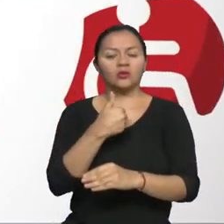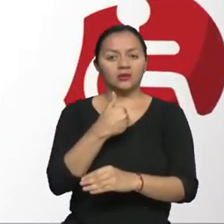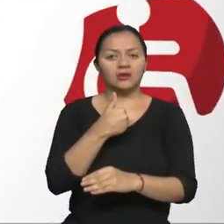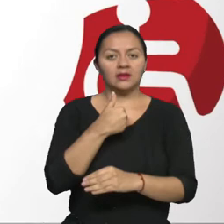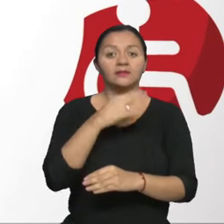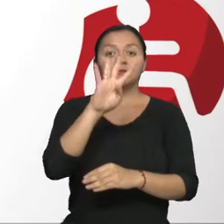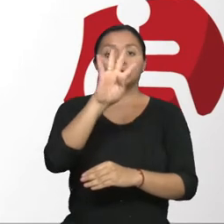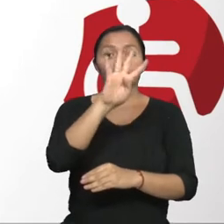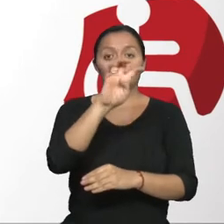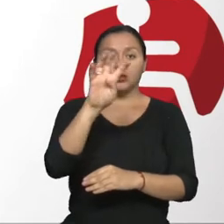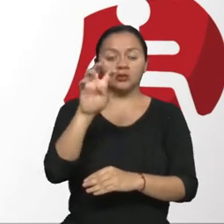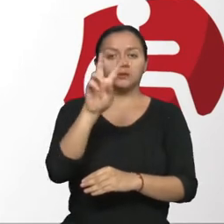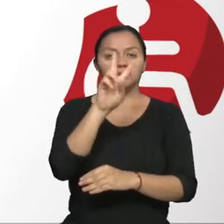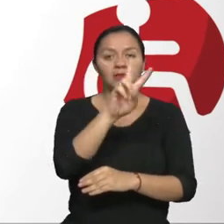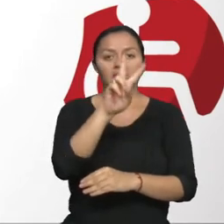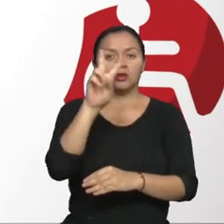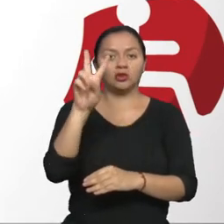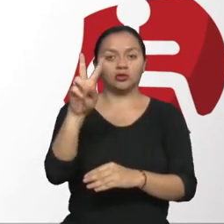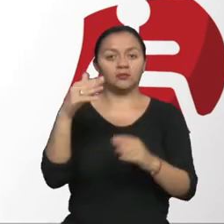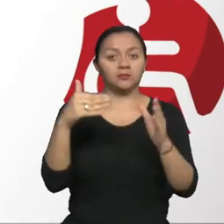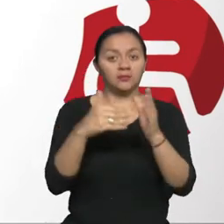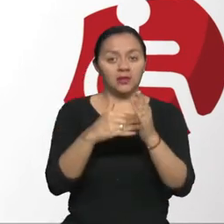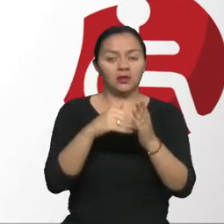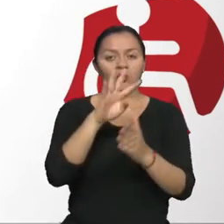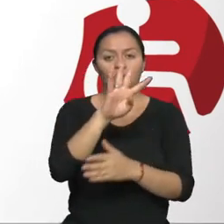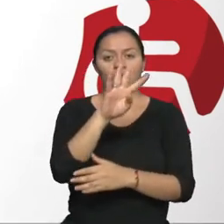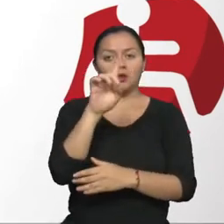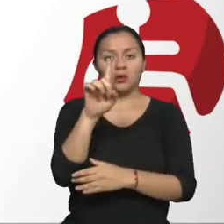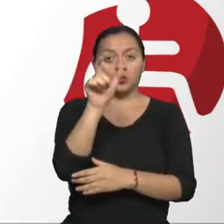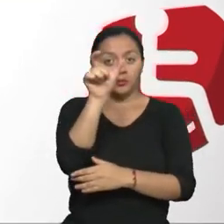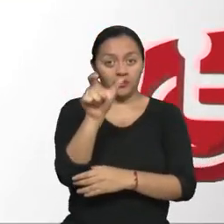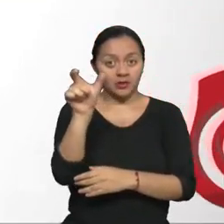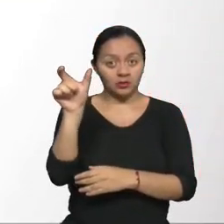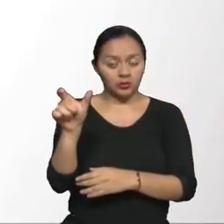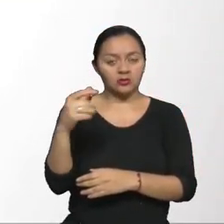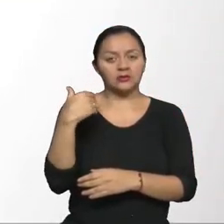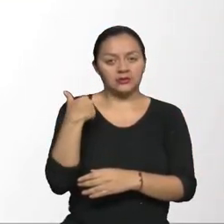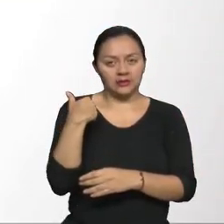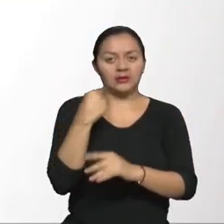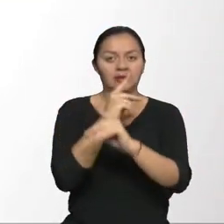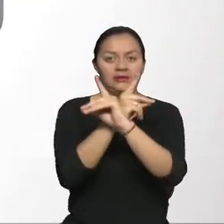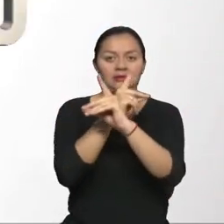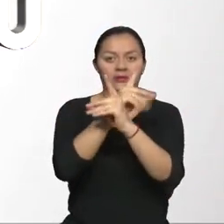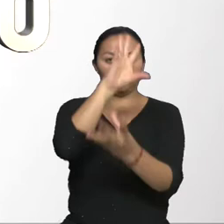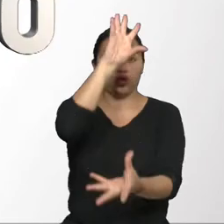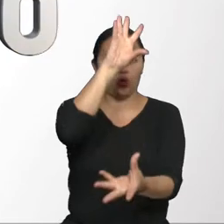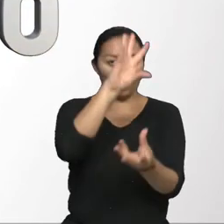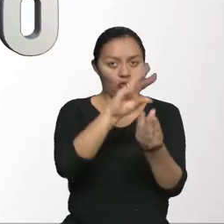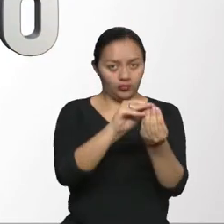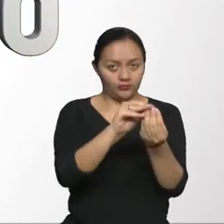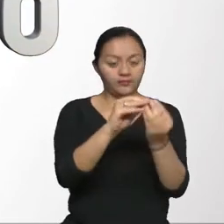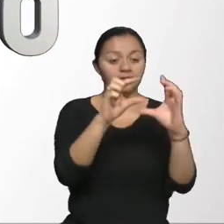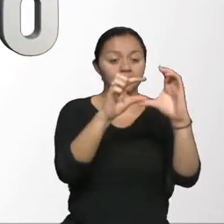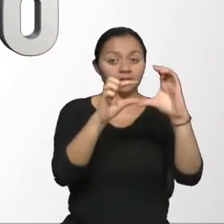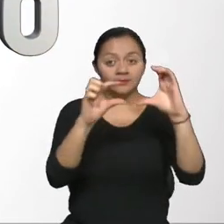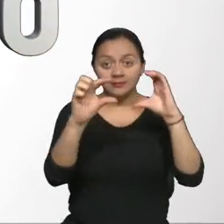422.041 personas con discapacidad, de las cuales 54